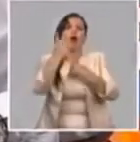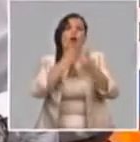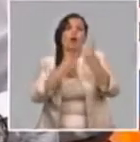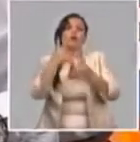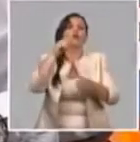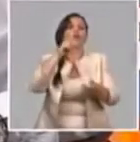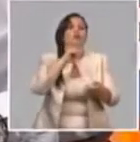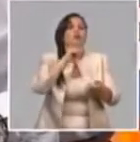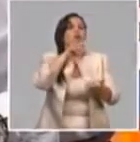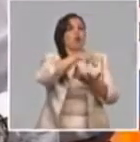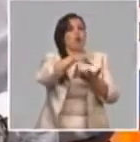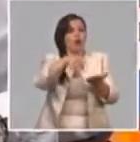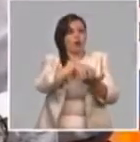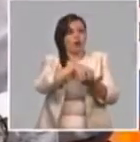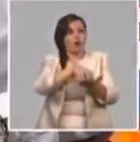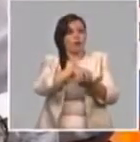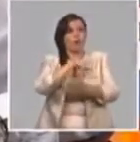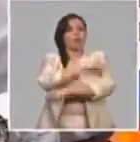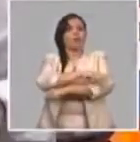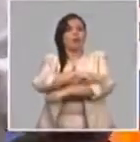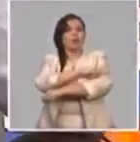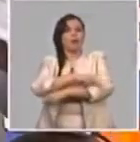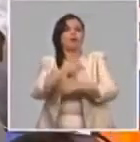el país necesita producir arroz.